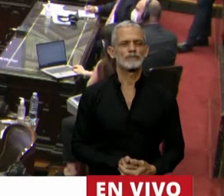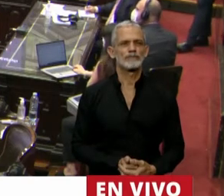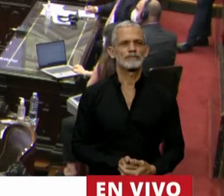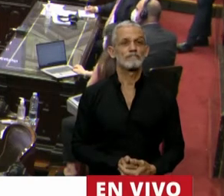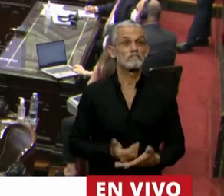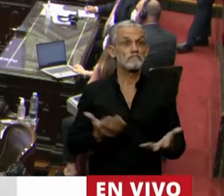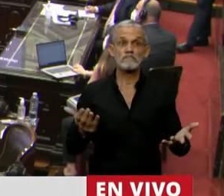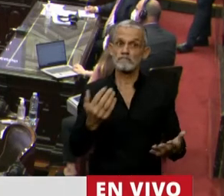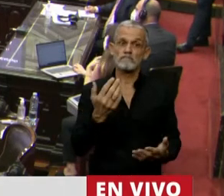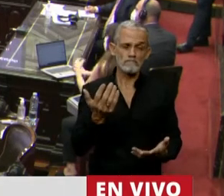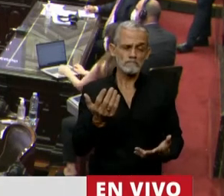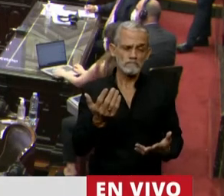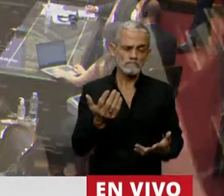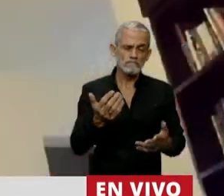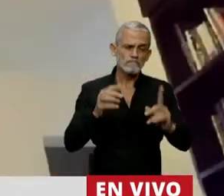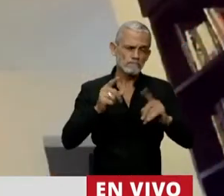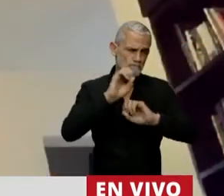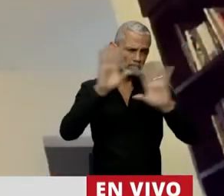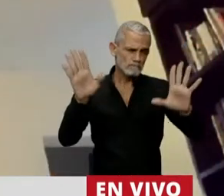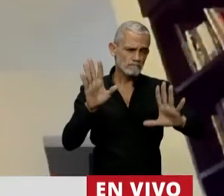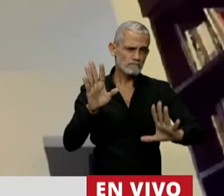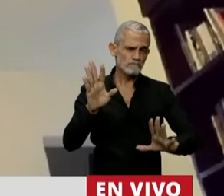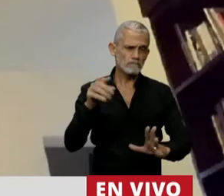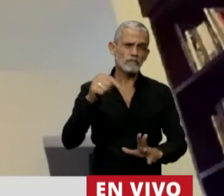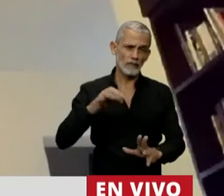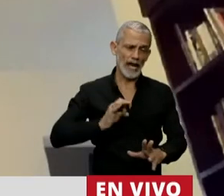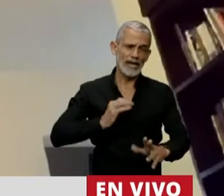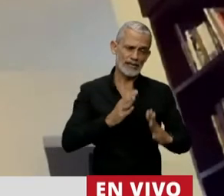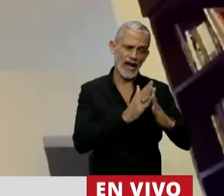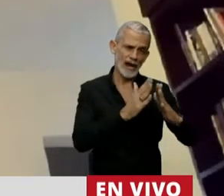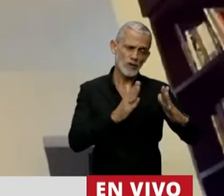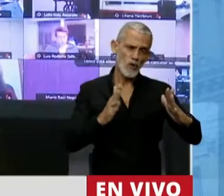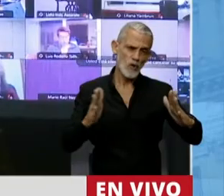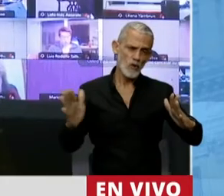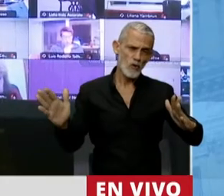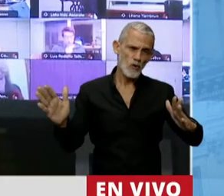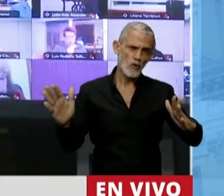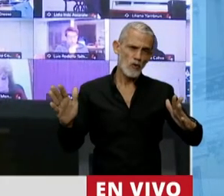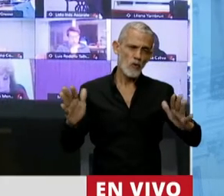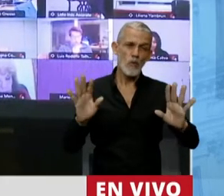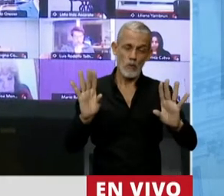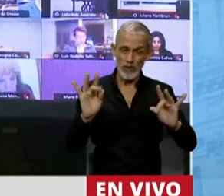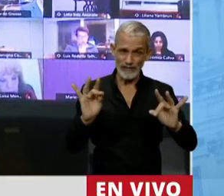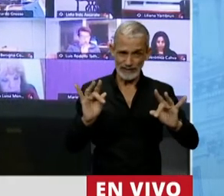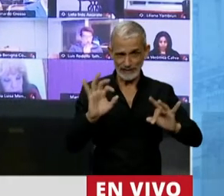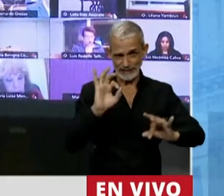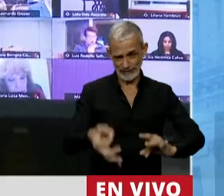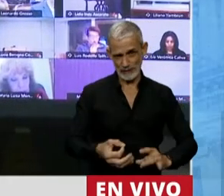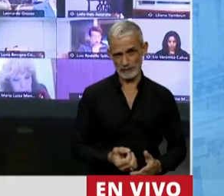Sin duda, Presidente, hemos tenido un año muy difícil